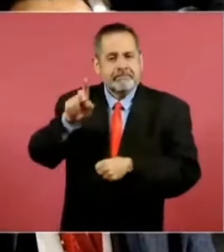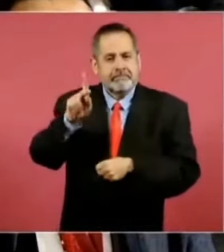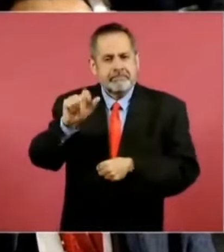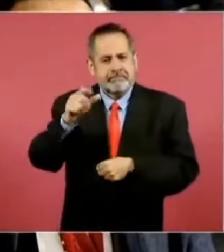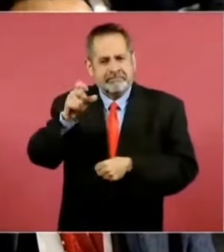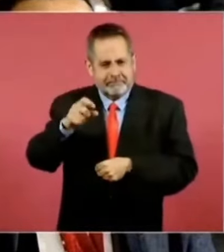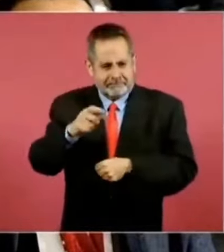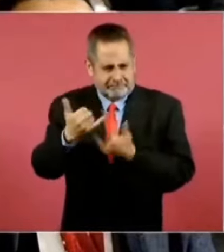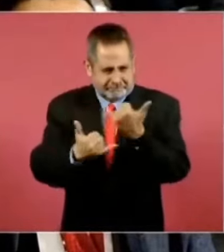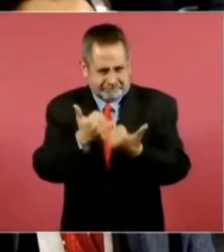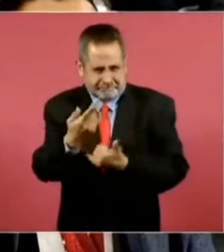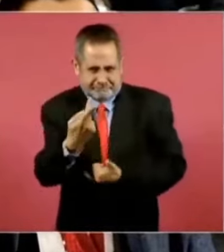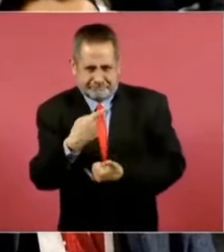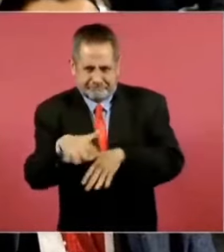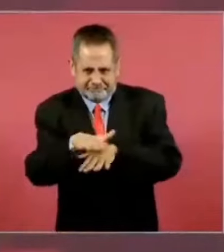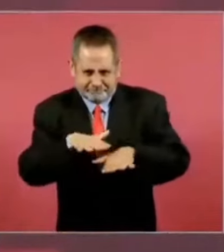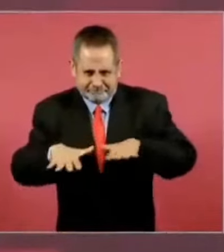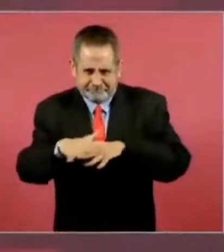echarme una manita de dominó?